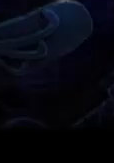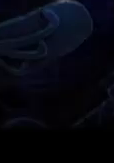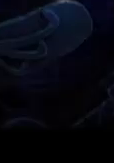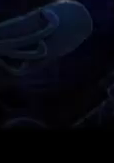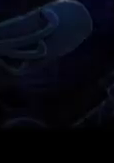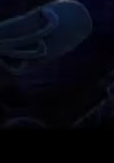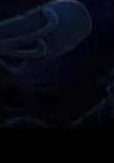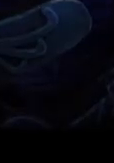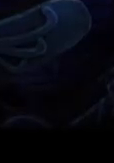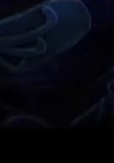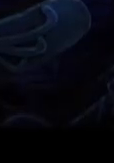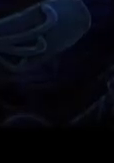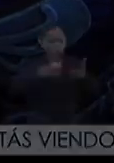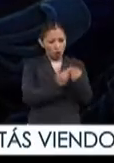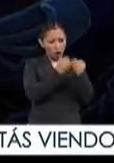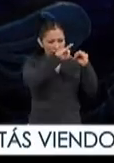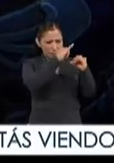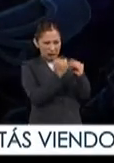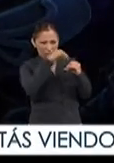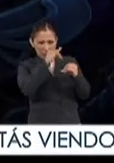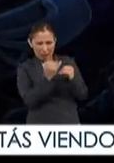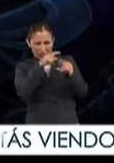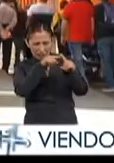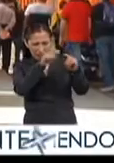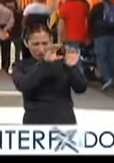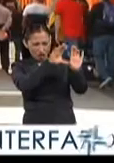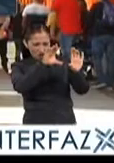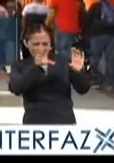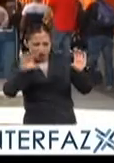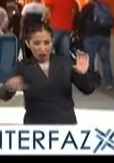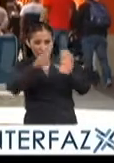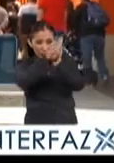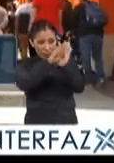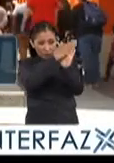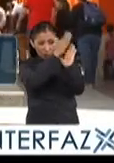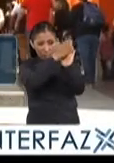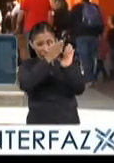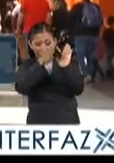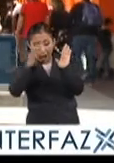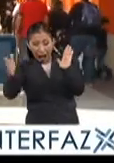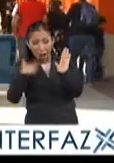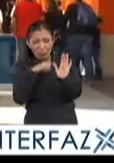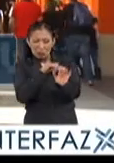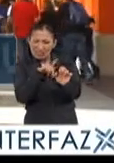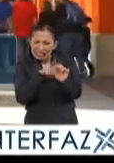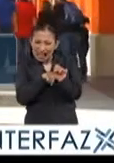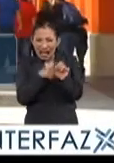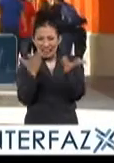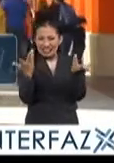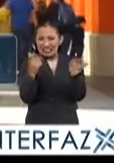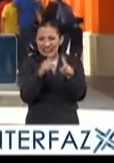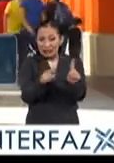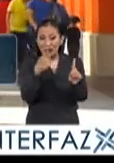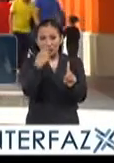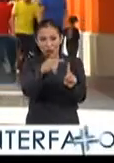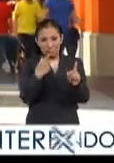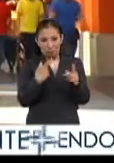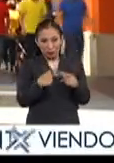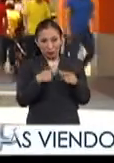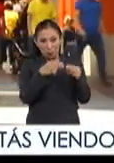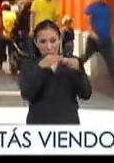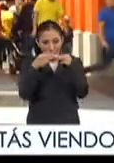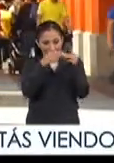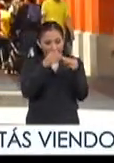cuando tienes el conjunto de imágenes y las corres en video es una magia bien especial que tus personajes los